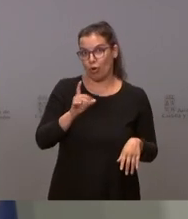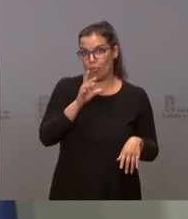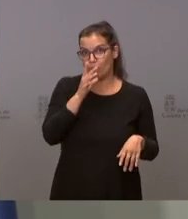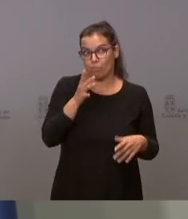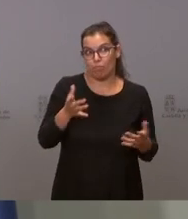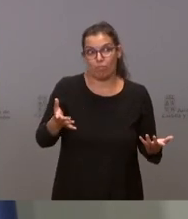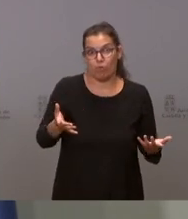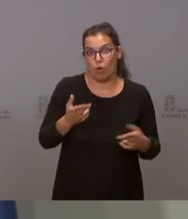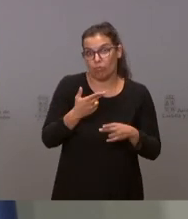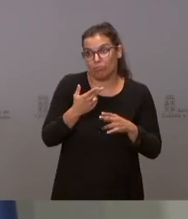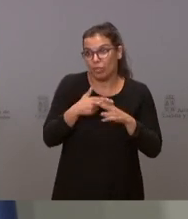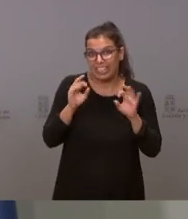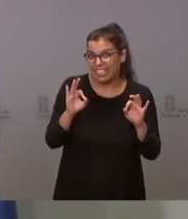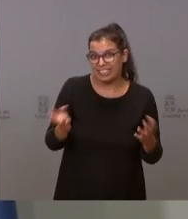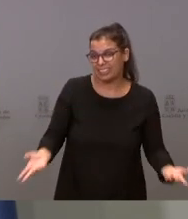nuestra manera de entender la política.